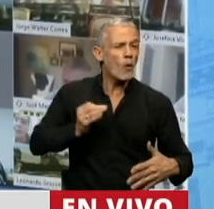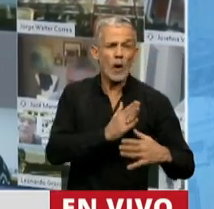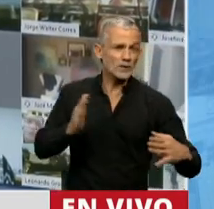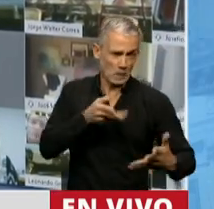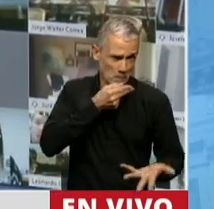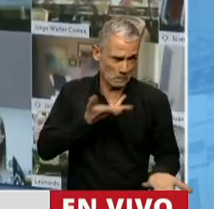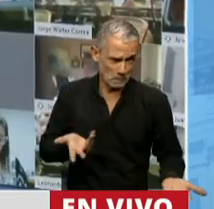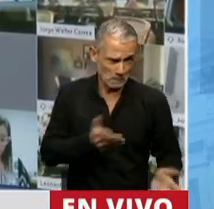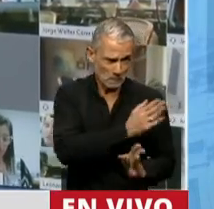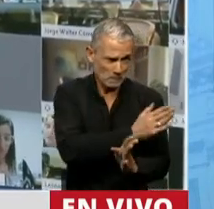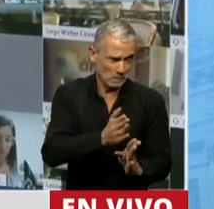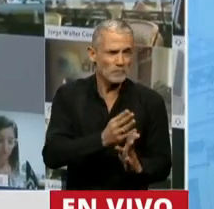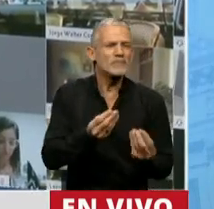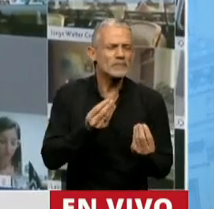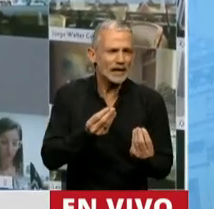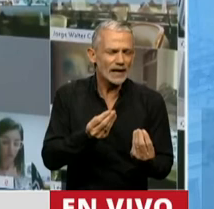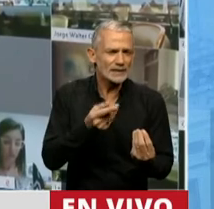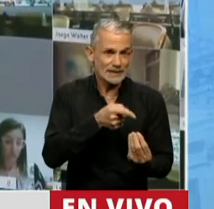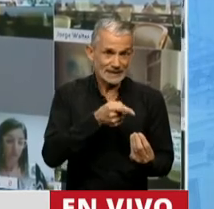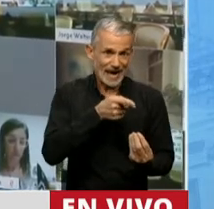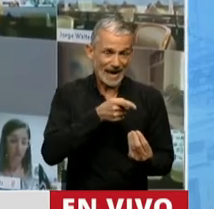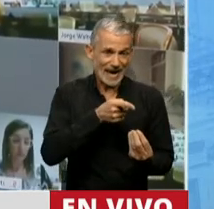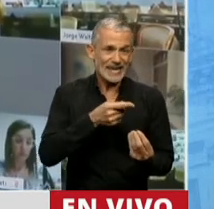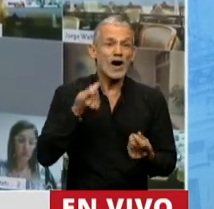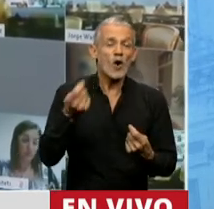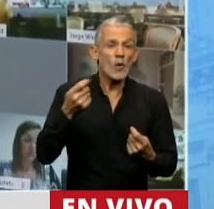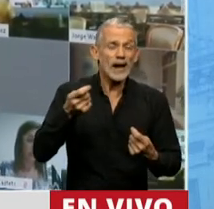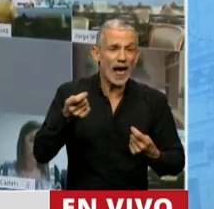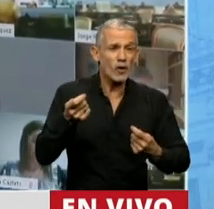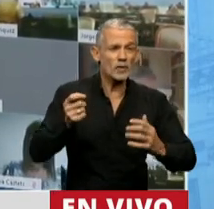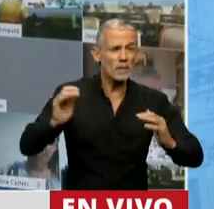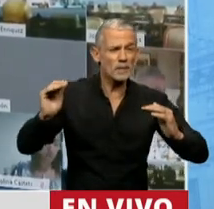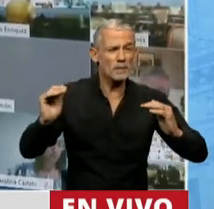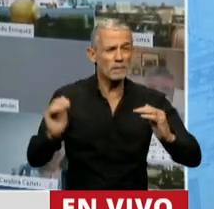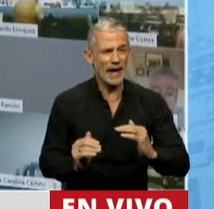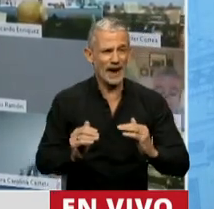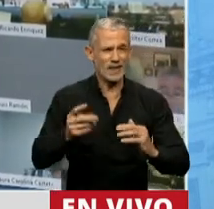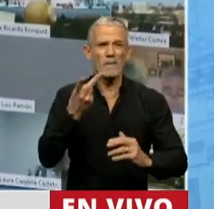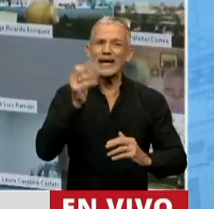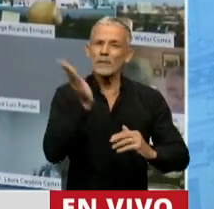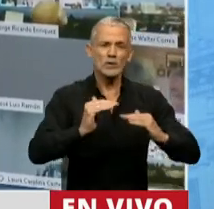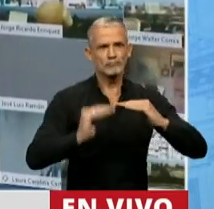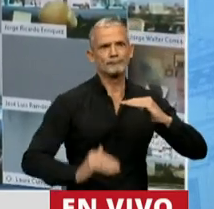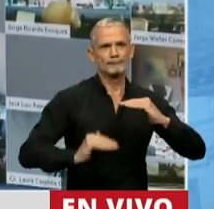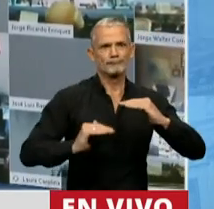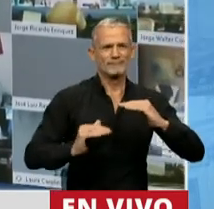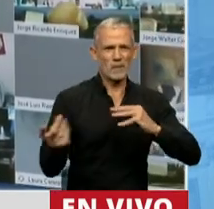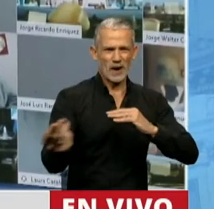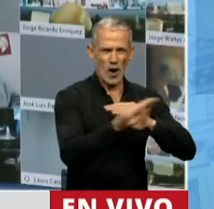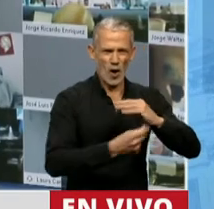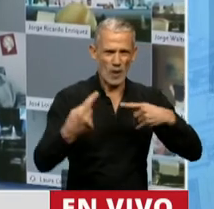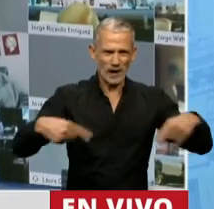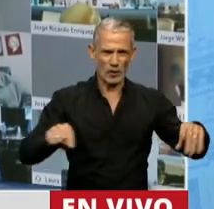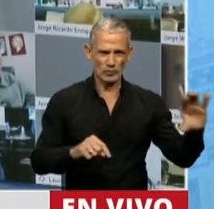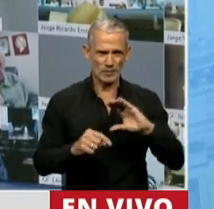los últimos 4 años, que no solo hicieron que los cuidados perdieran casi más de un 20% de su poder